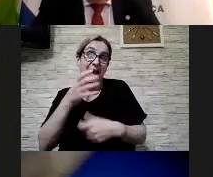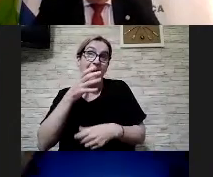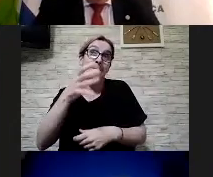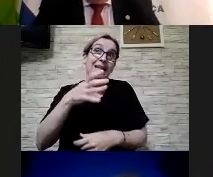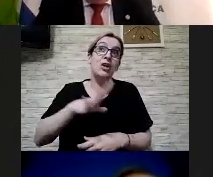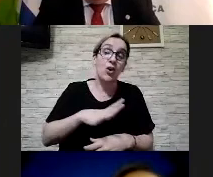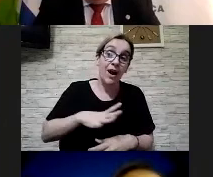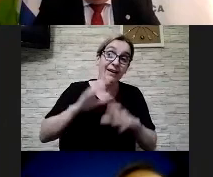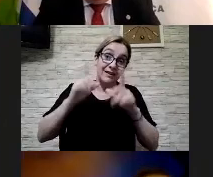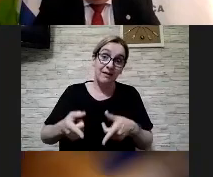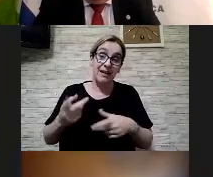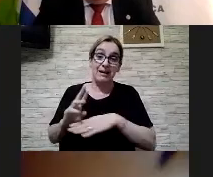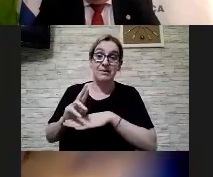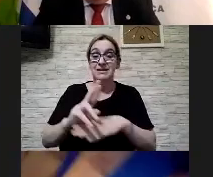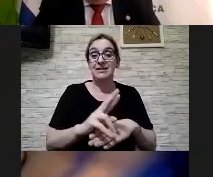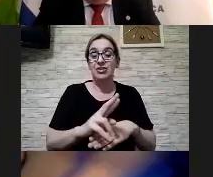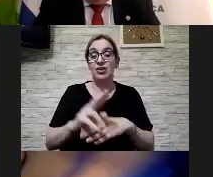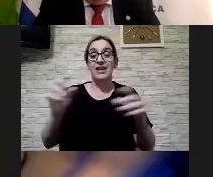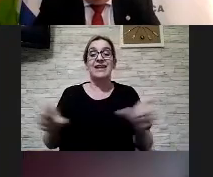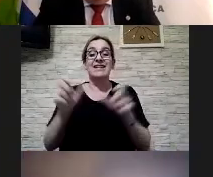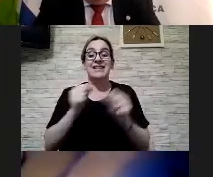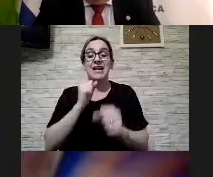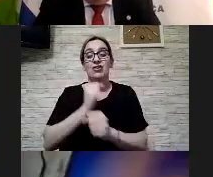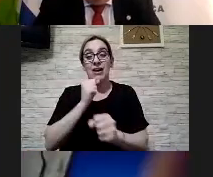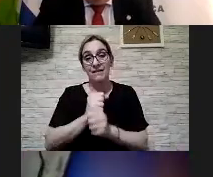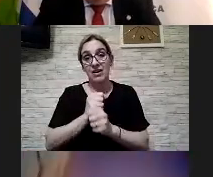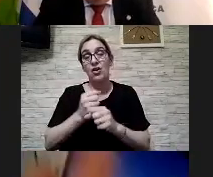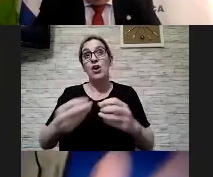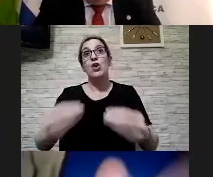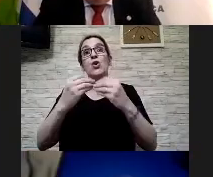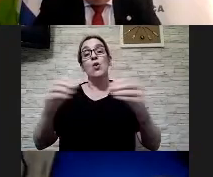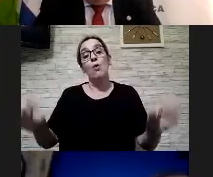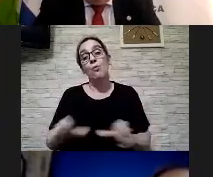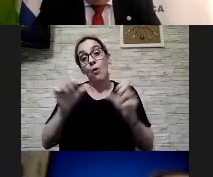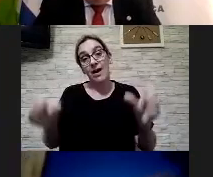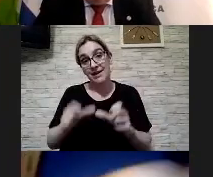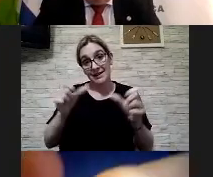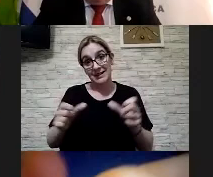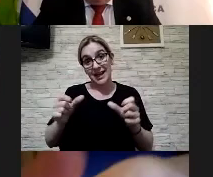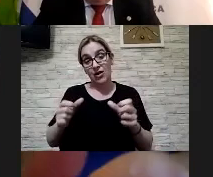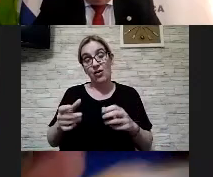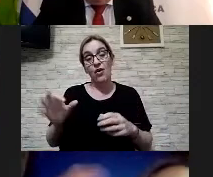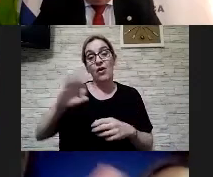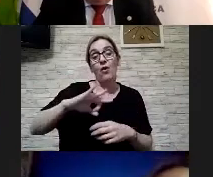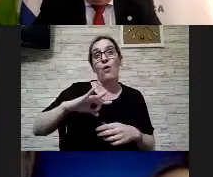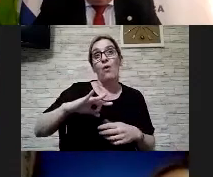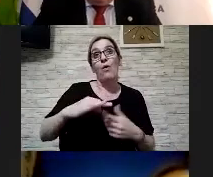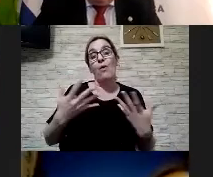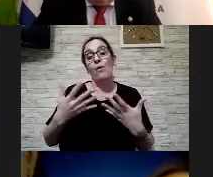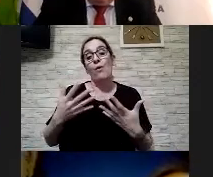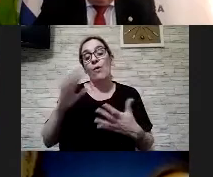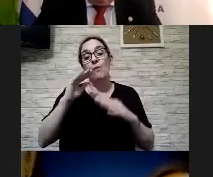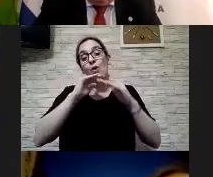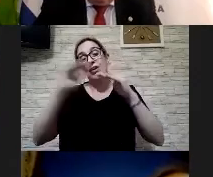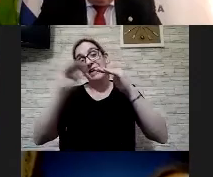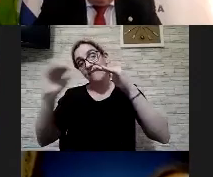representar al hacer esa actividad y de qué forma puedo solucionar esas posibilidades eso es como una podemos hacer como niveles digamos